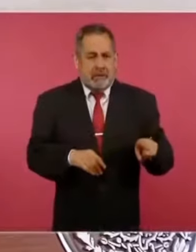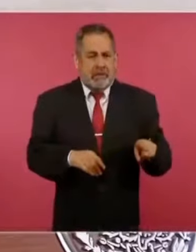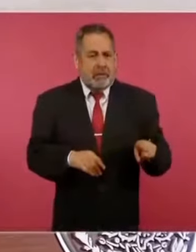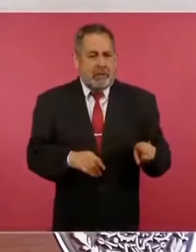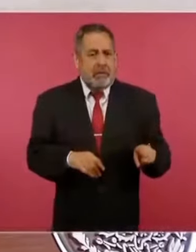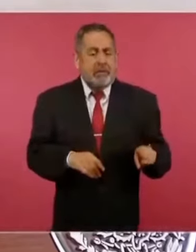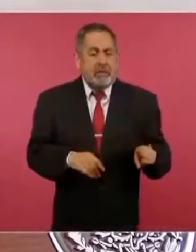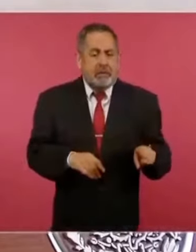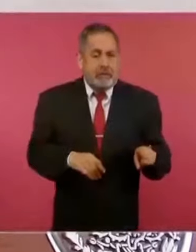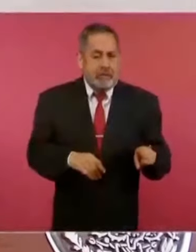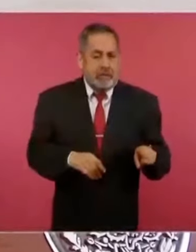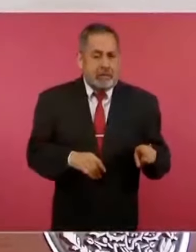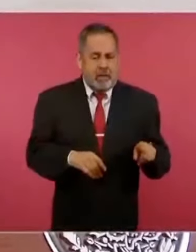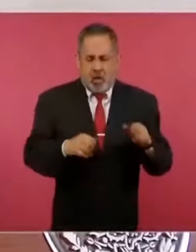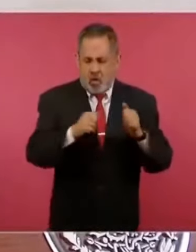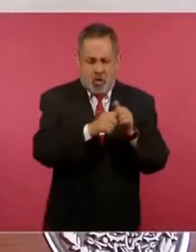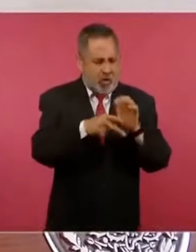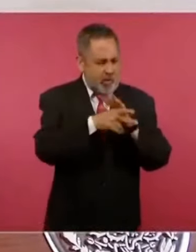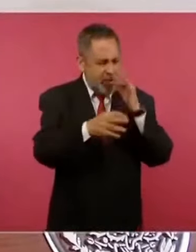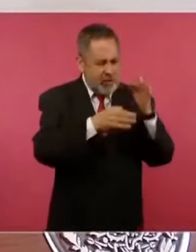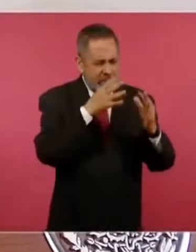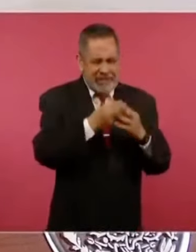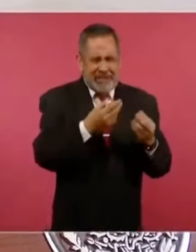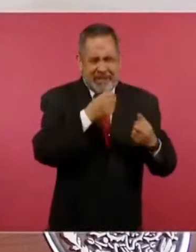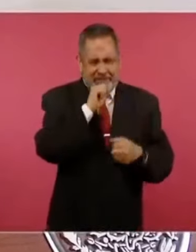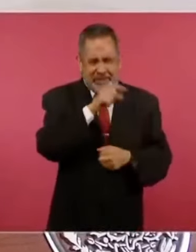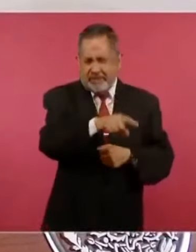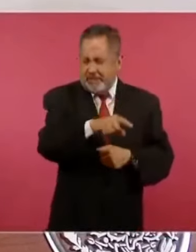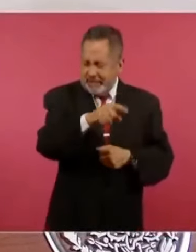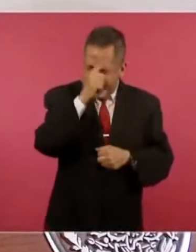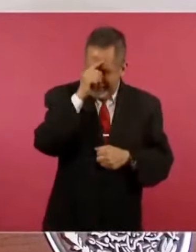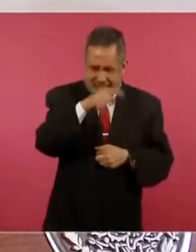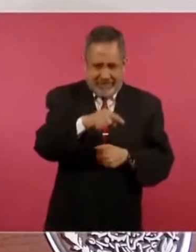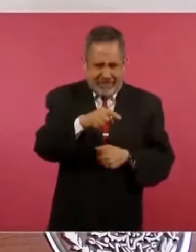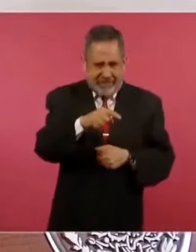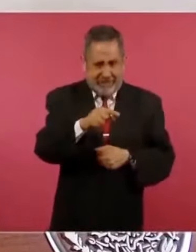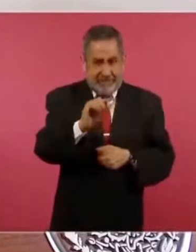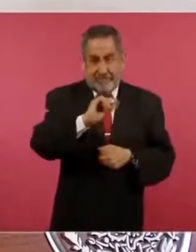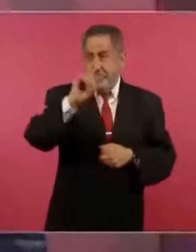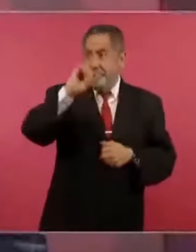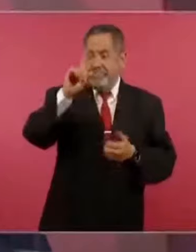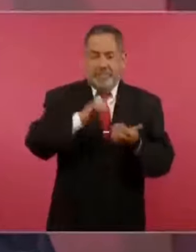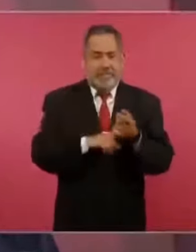el periodista Estrella,